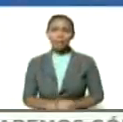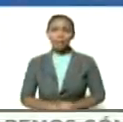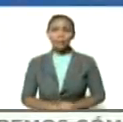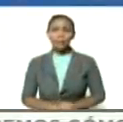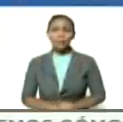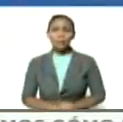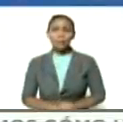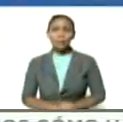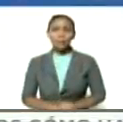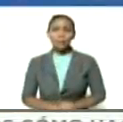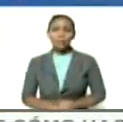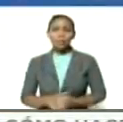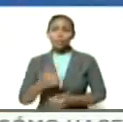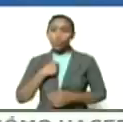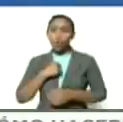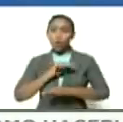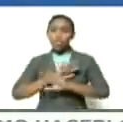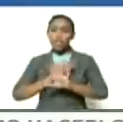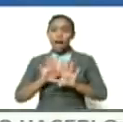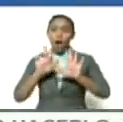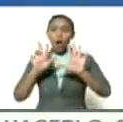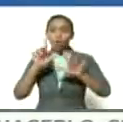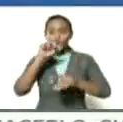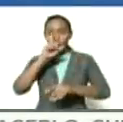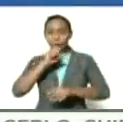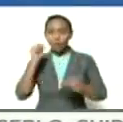ya tengo ocho años como presidente